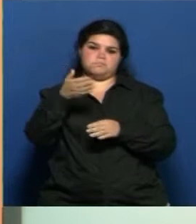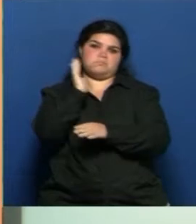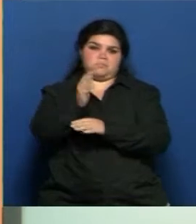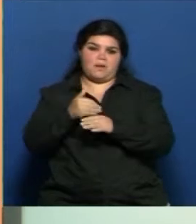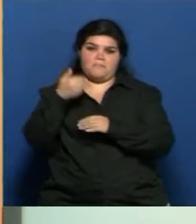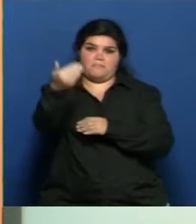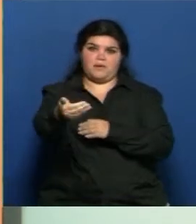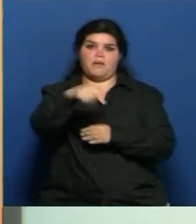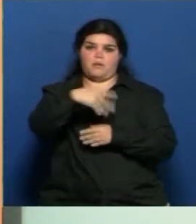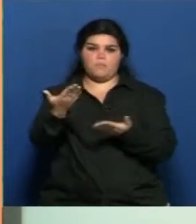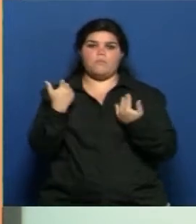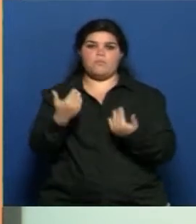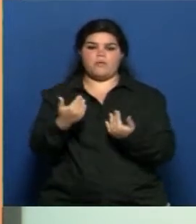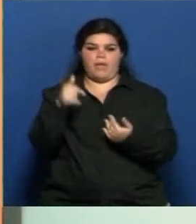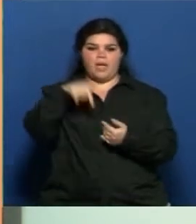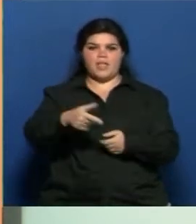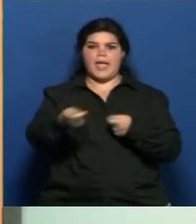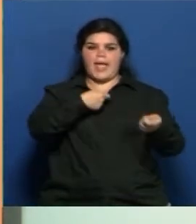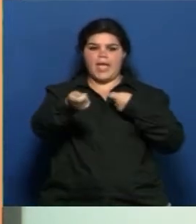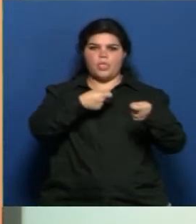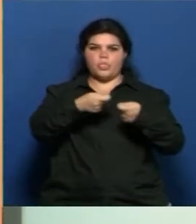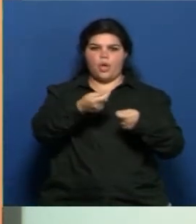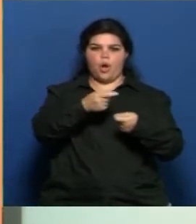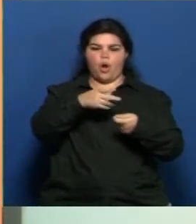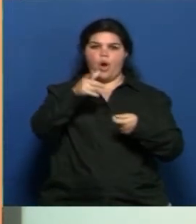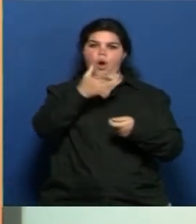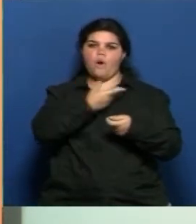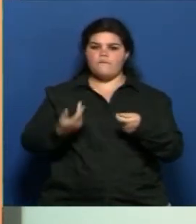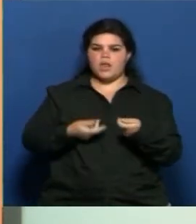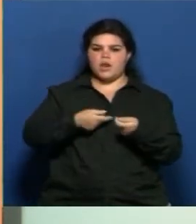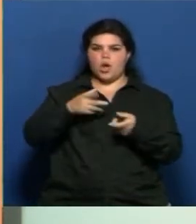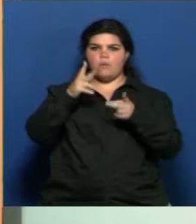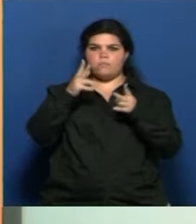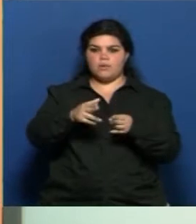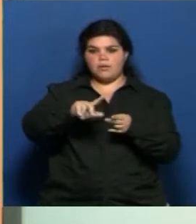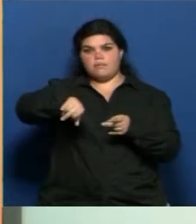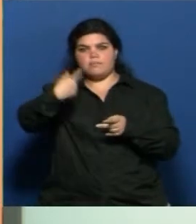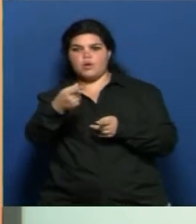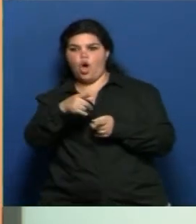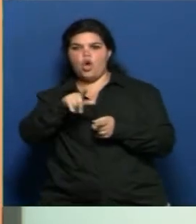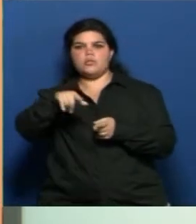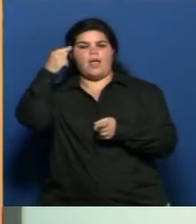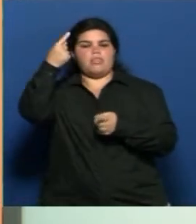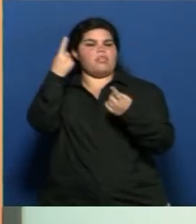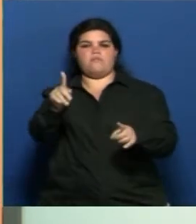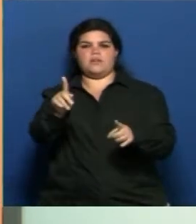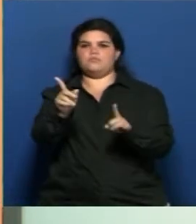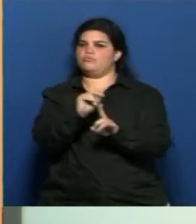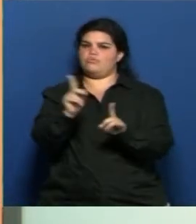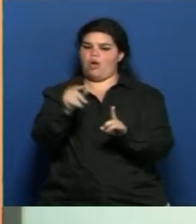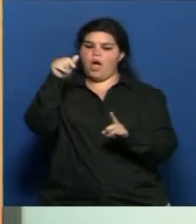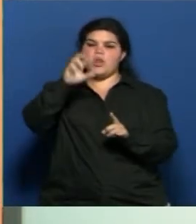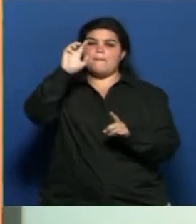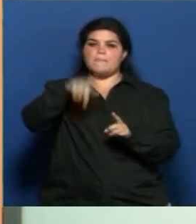que no termine una gestión, inmediatamente viene otra gestión con otra idea. Y realmente lo que es la